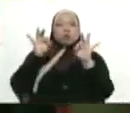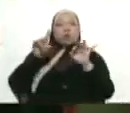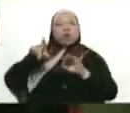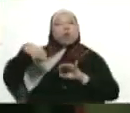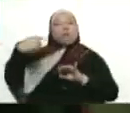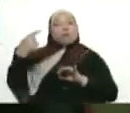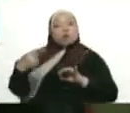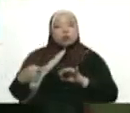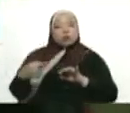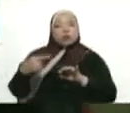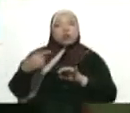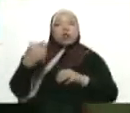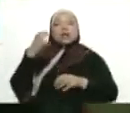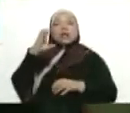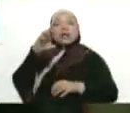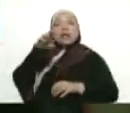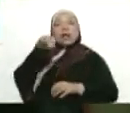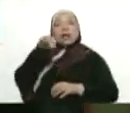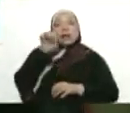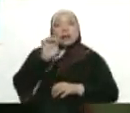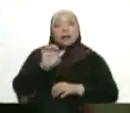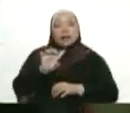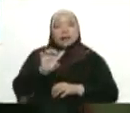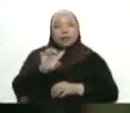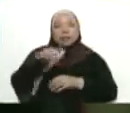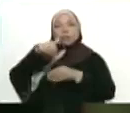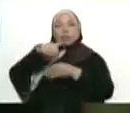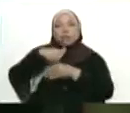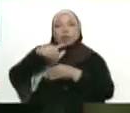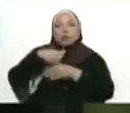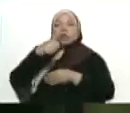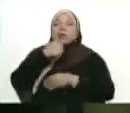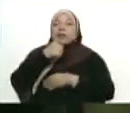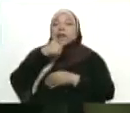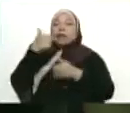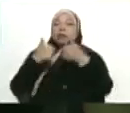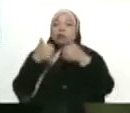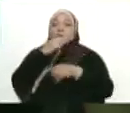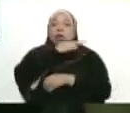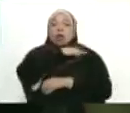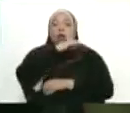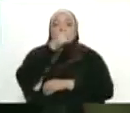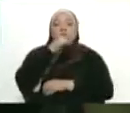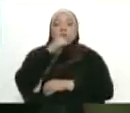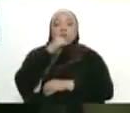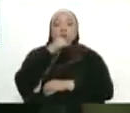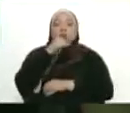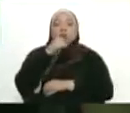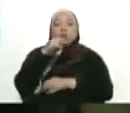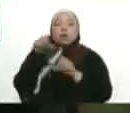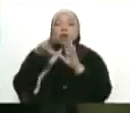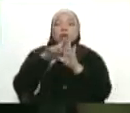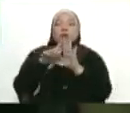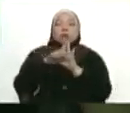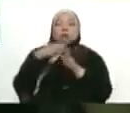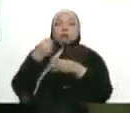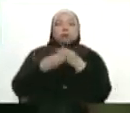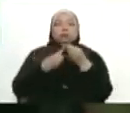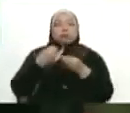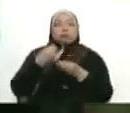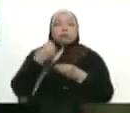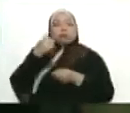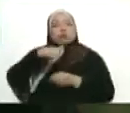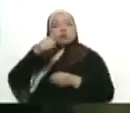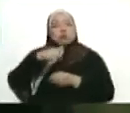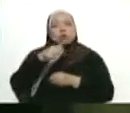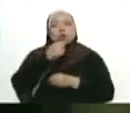próximos rectores del Consejo Nacional Electoral. Destacaba el diputado Giuseppe Alessandrello, que hoy quedó conformado en lo que es el reglamento y cómo va a funcionar este comité, que a partir